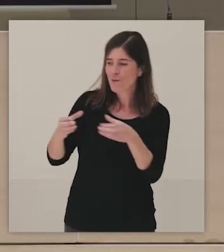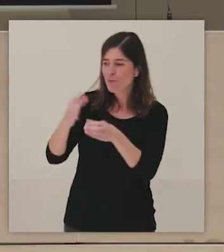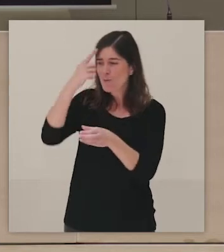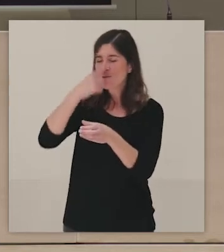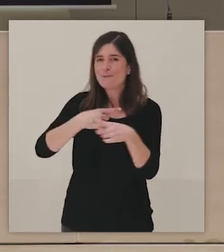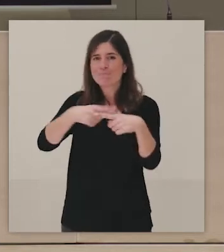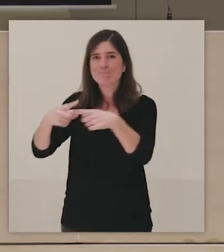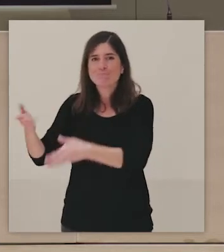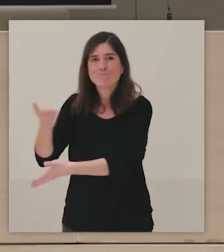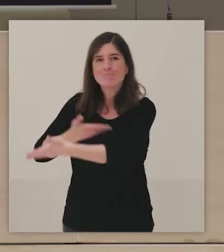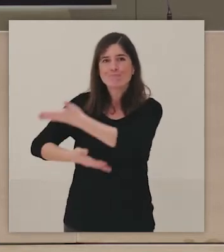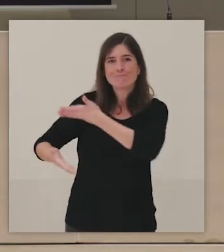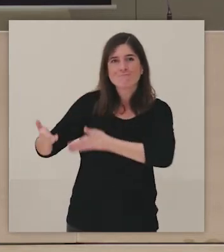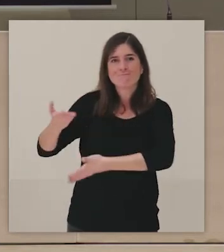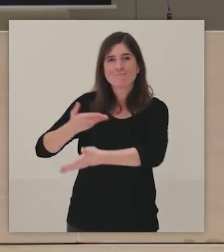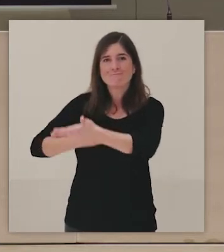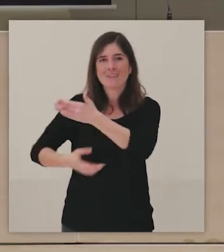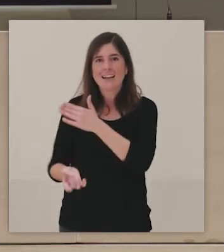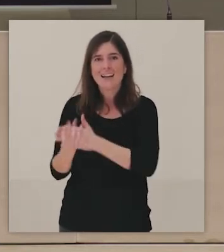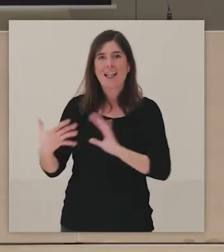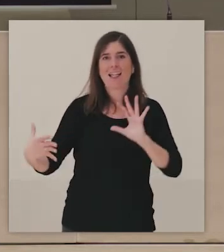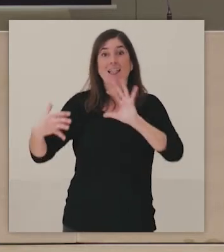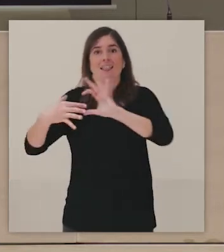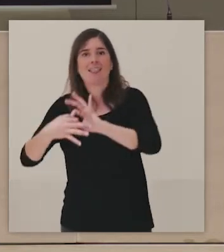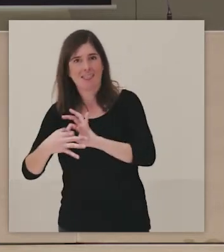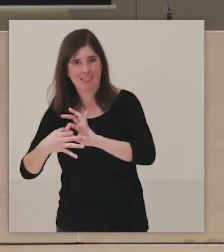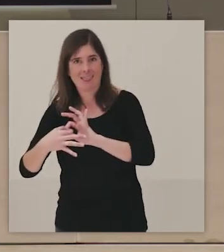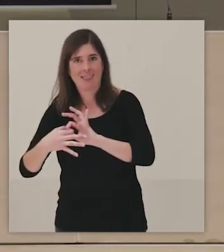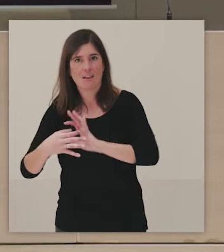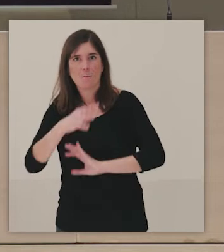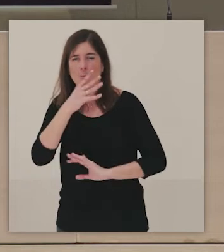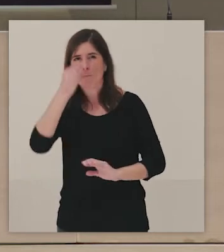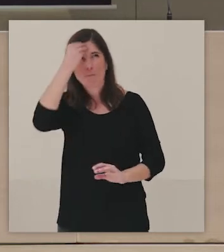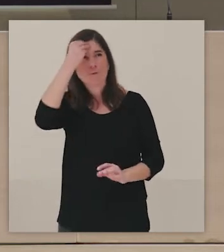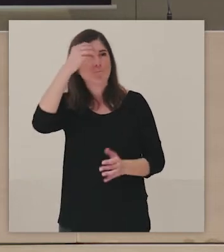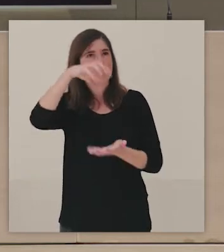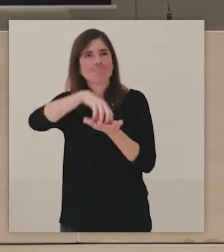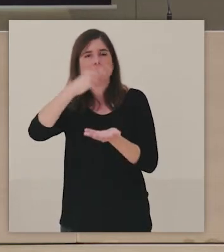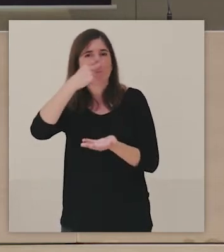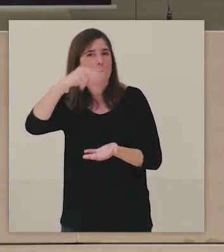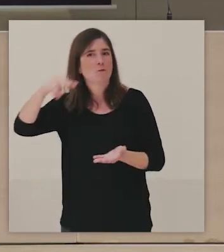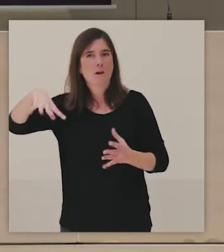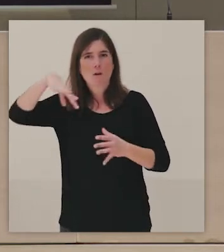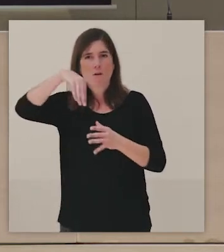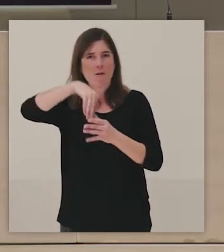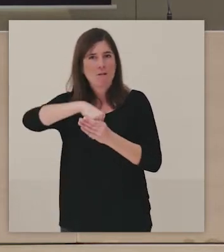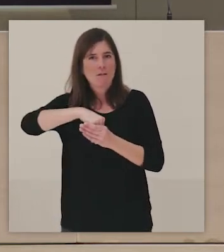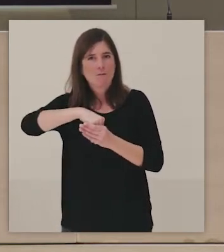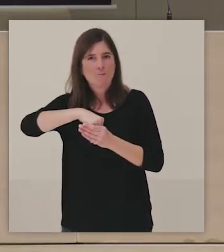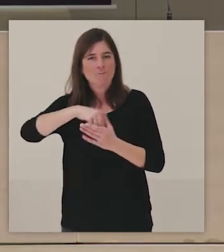vínculos, porque creo que el museo es un lugar extraordinario a la hora de